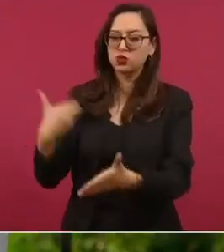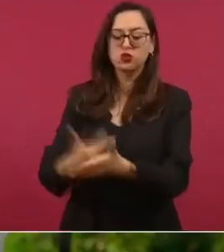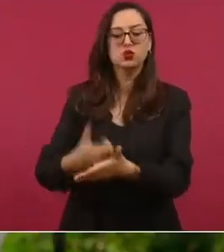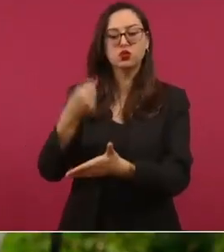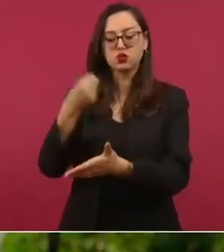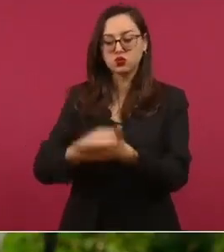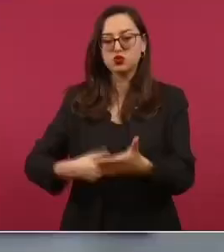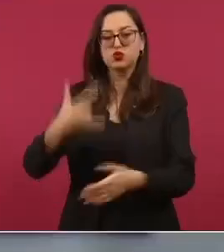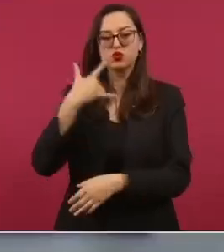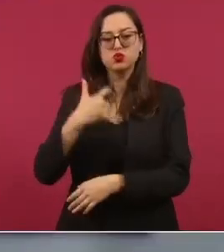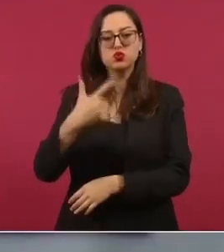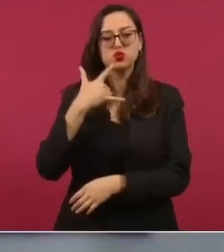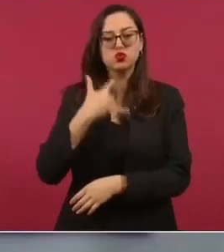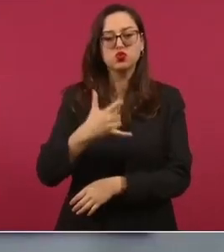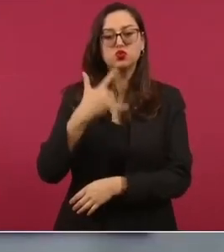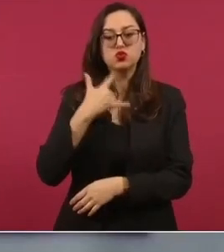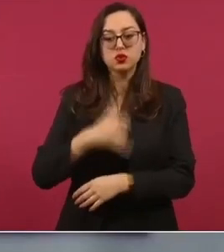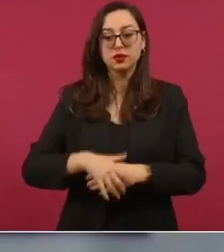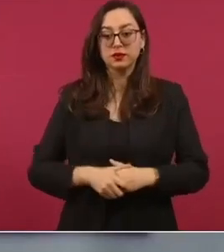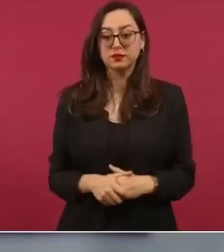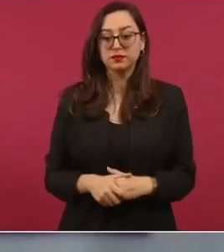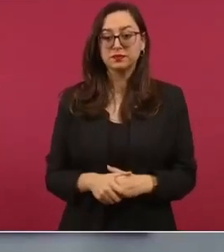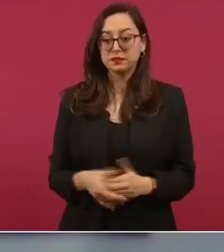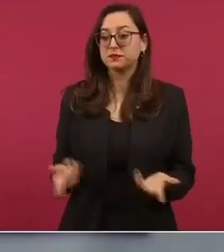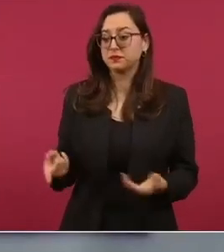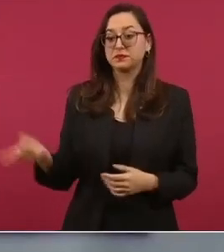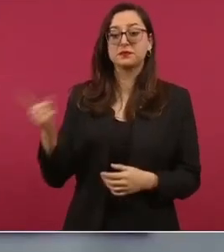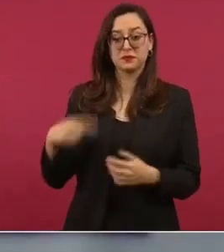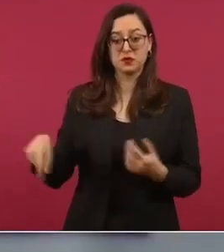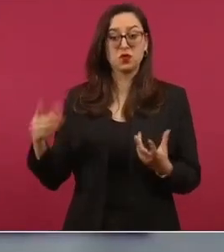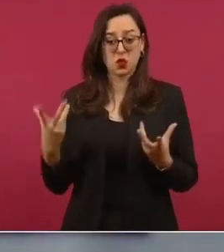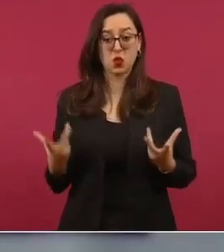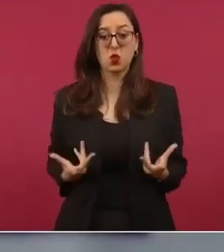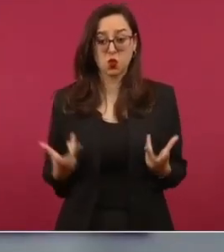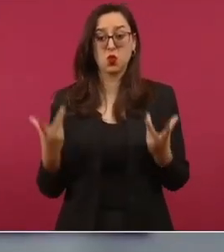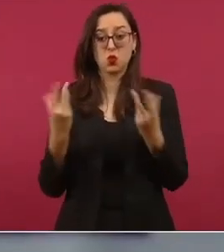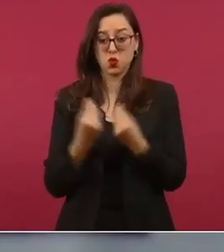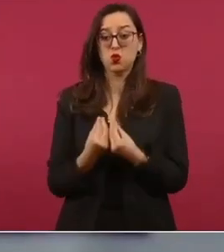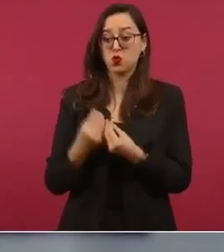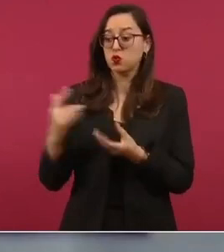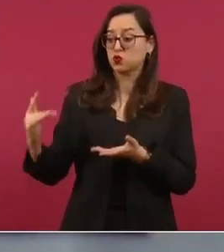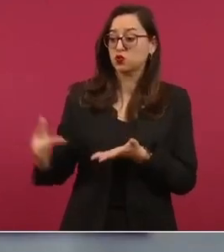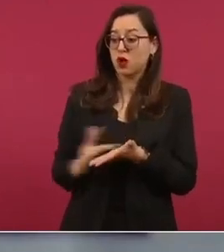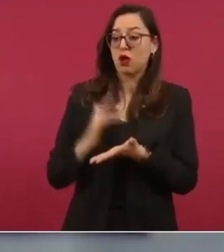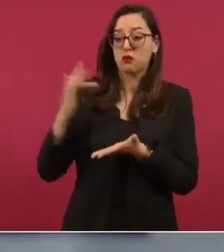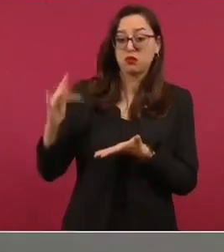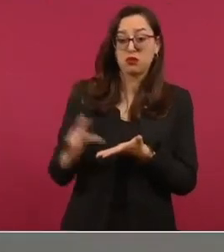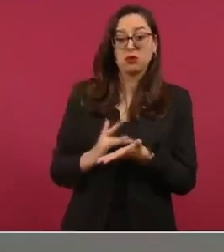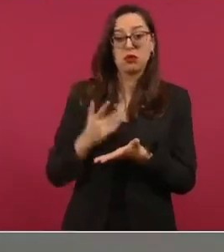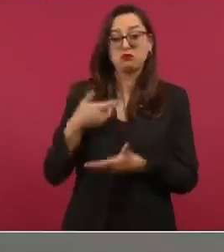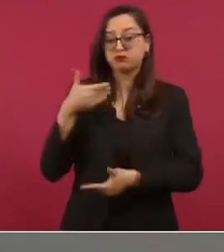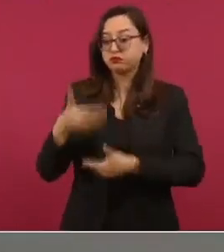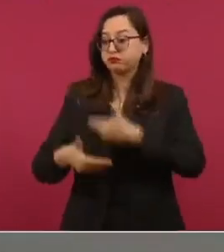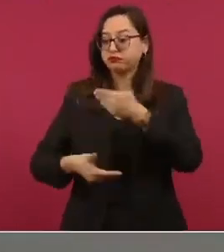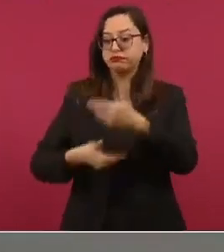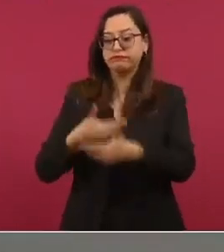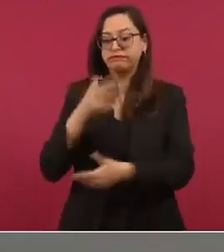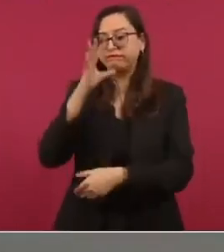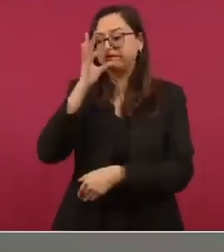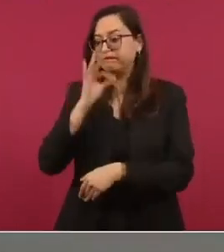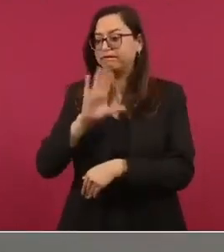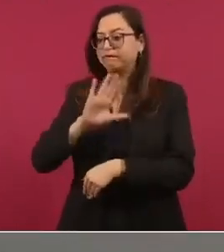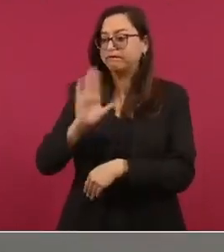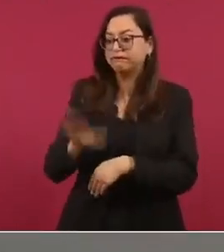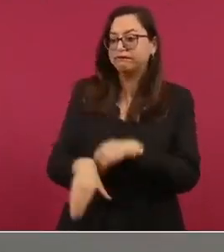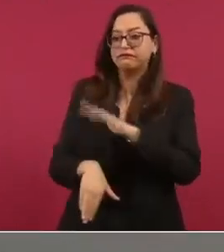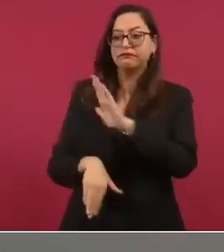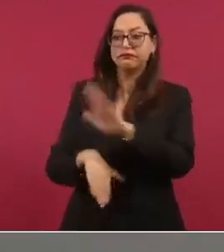inició, ya no nos ha podido acompañar, pero